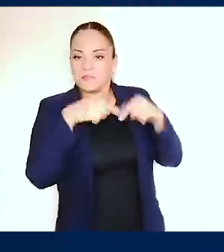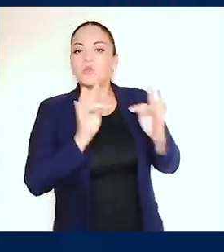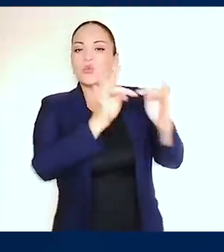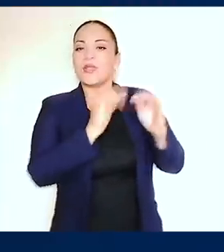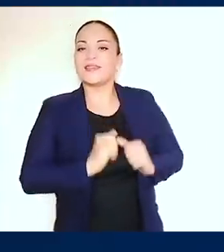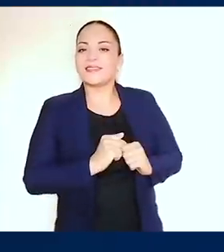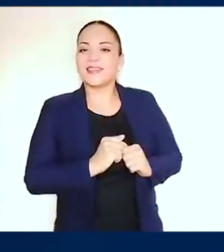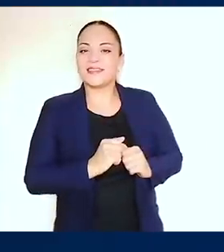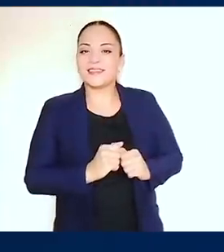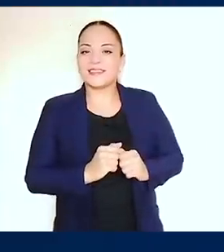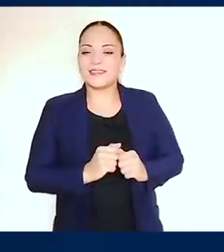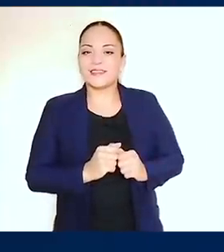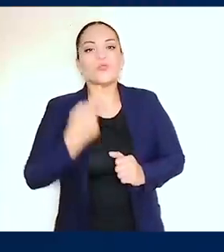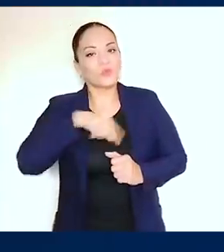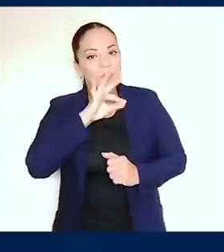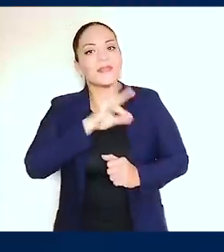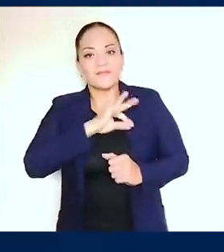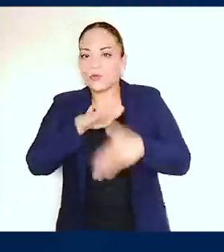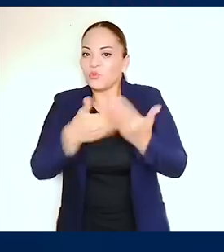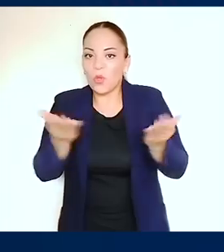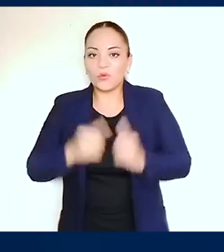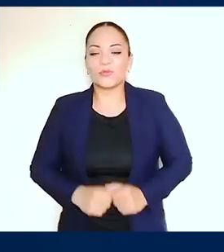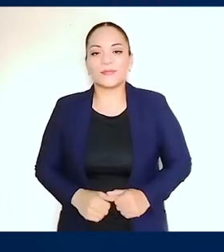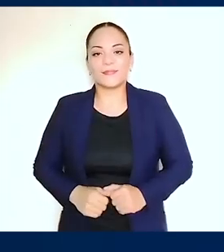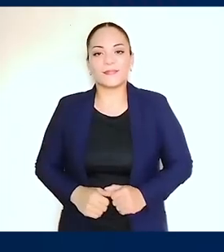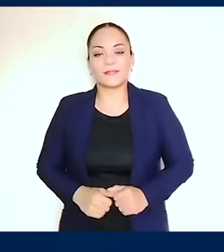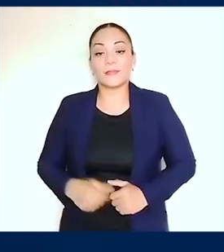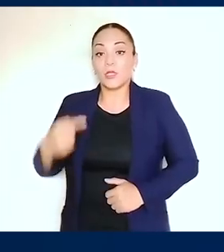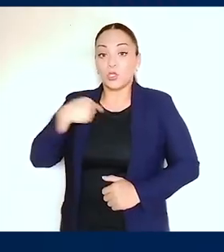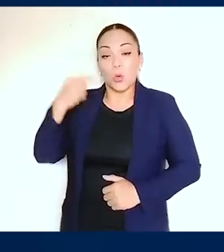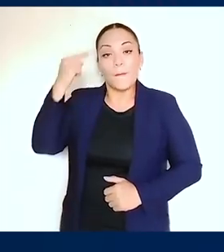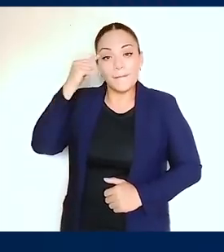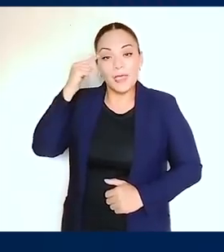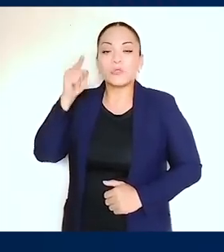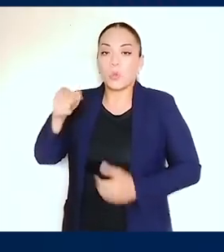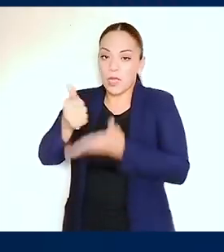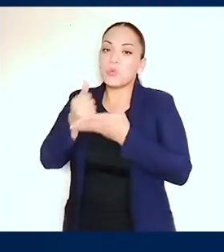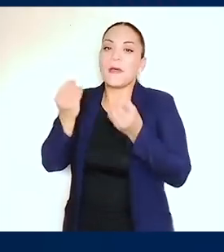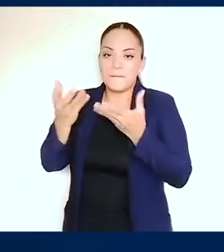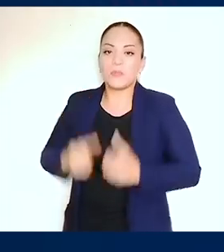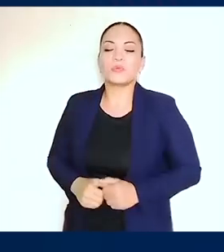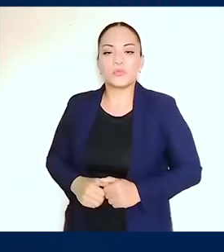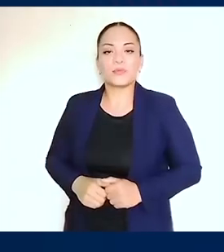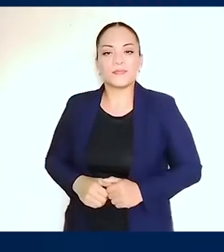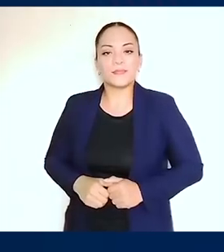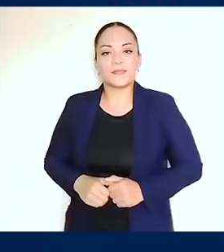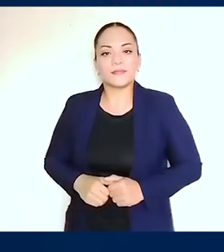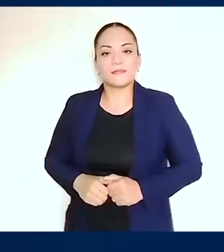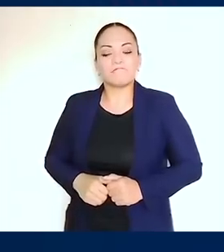entonces nos vamos a ver beneficiosos todos. Yo pienso que nos puede ayudar mucho debido a que